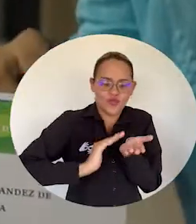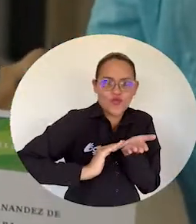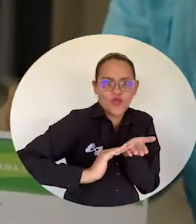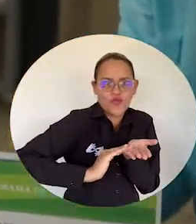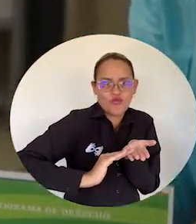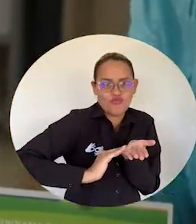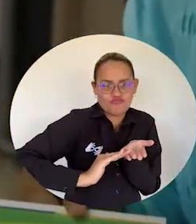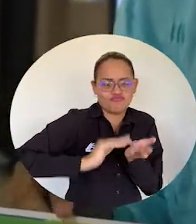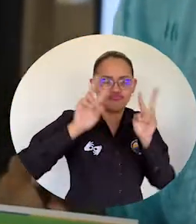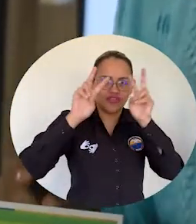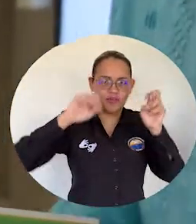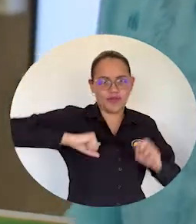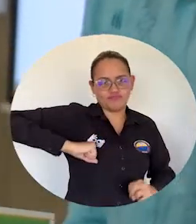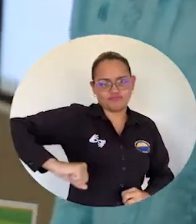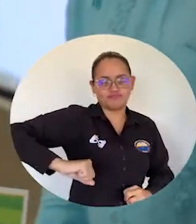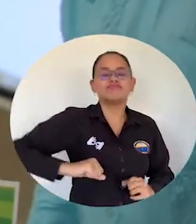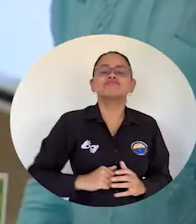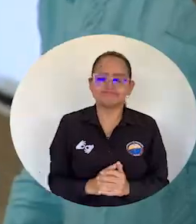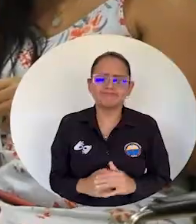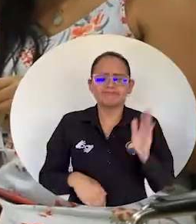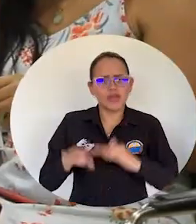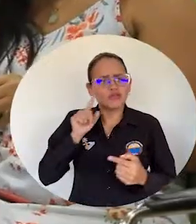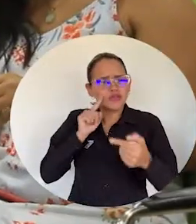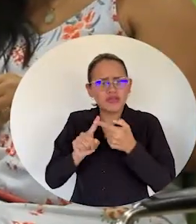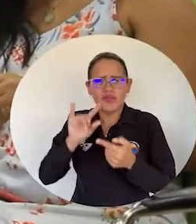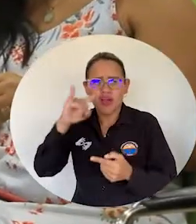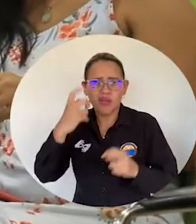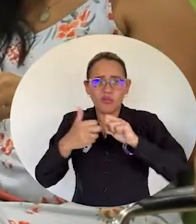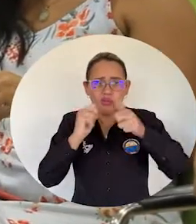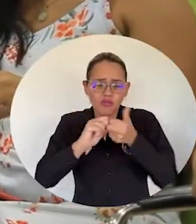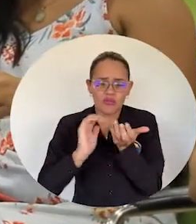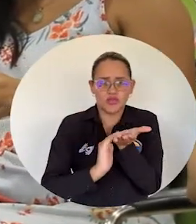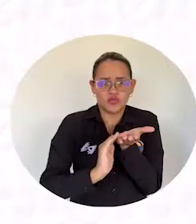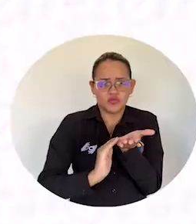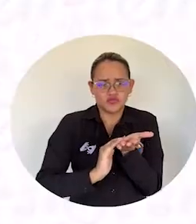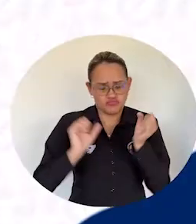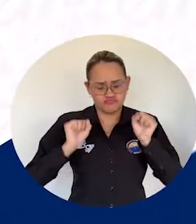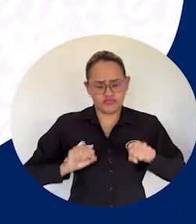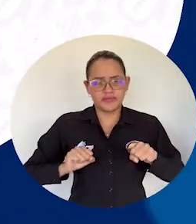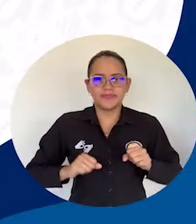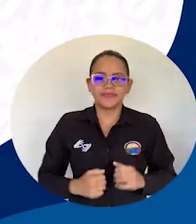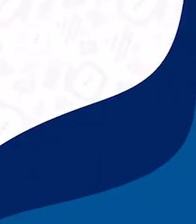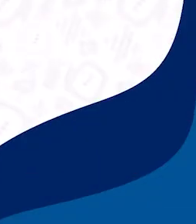el propósito de avanzar en la cualificación sobre métodos alternativos de solución de conflictos.